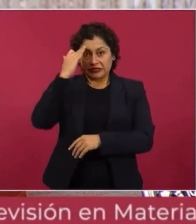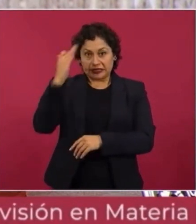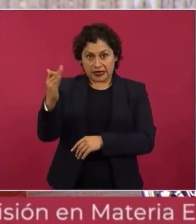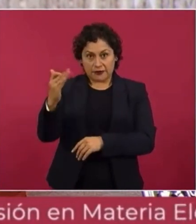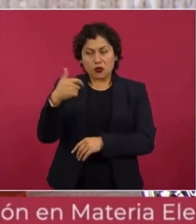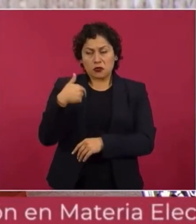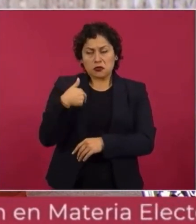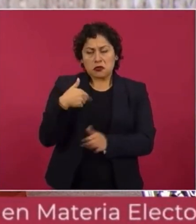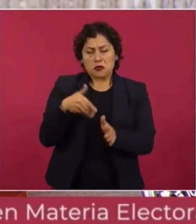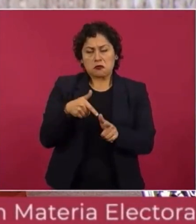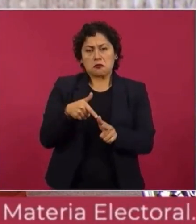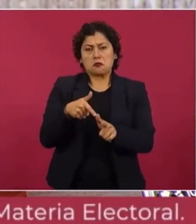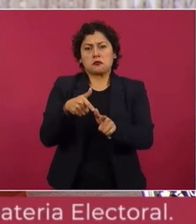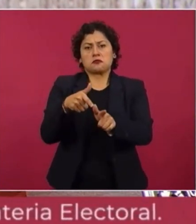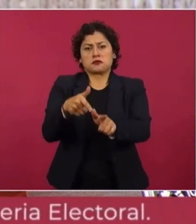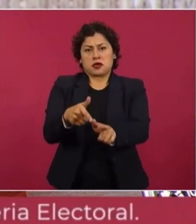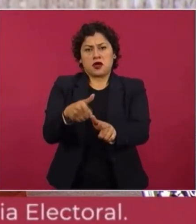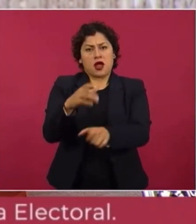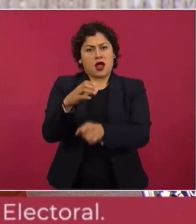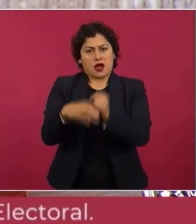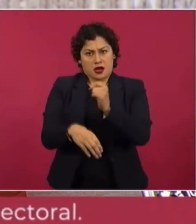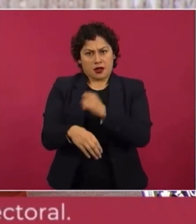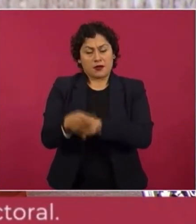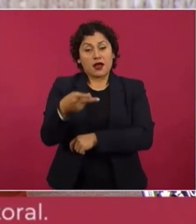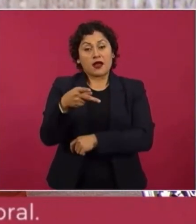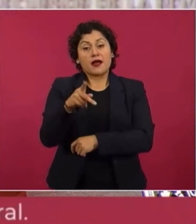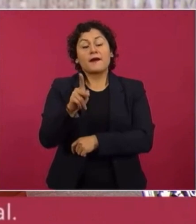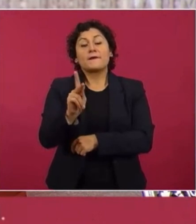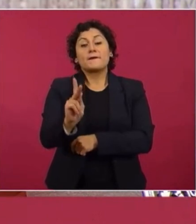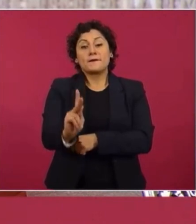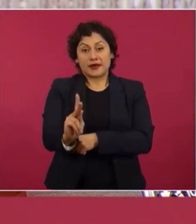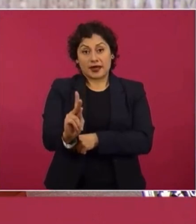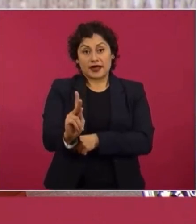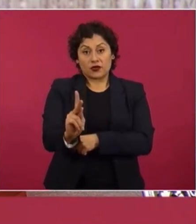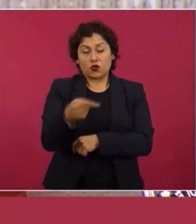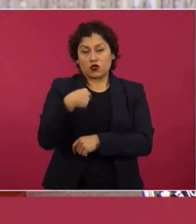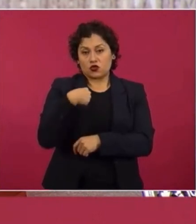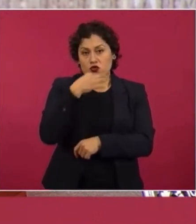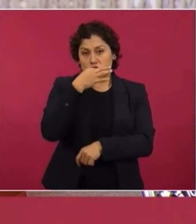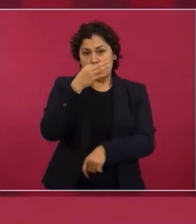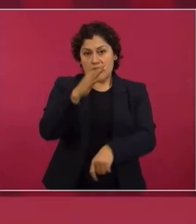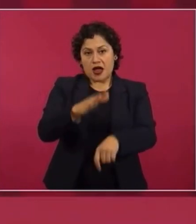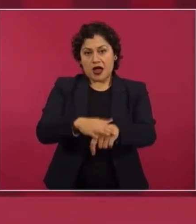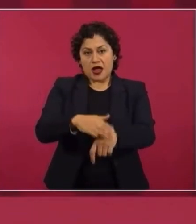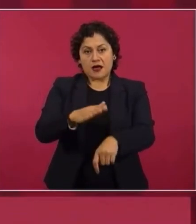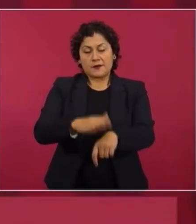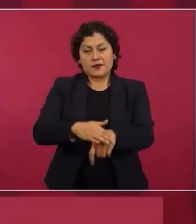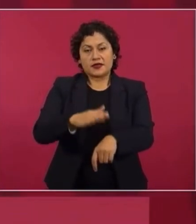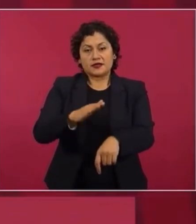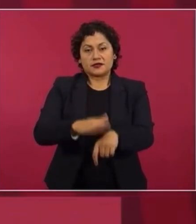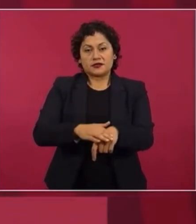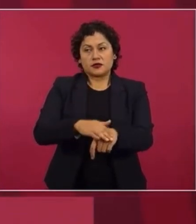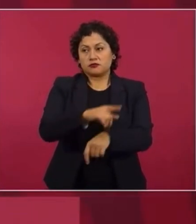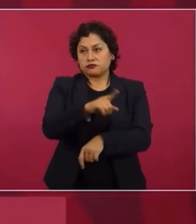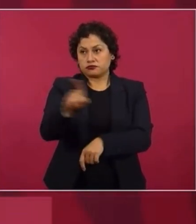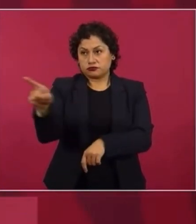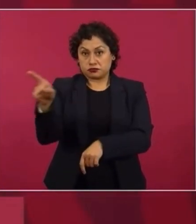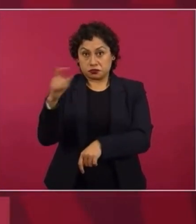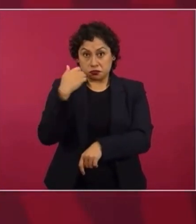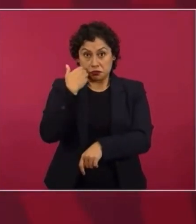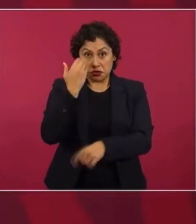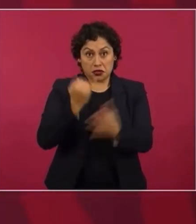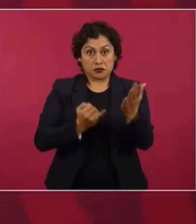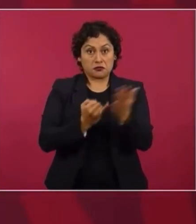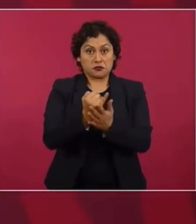retirar, que voy a jubilarme,